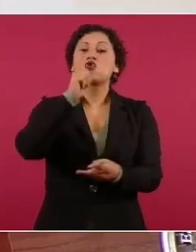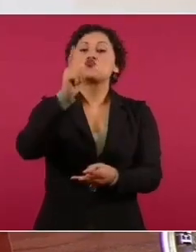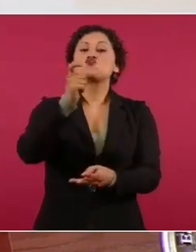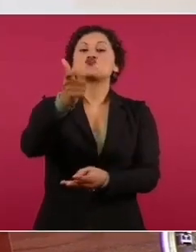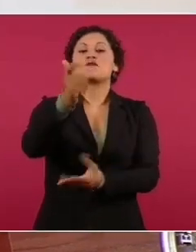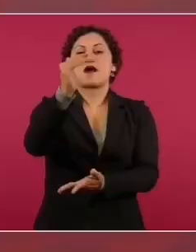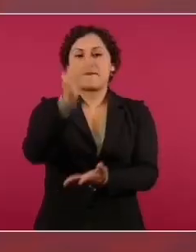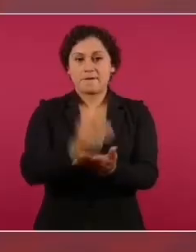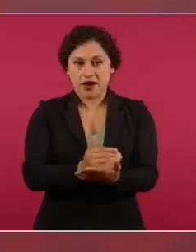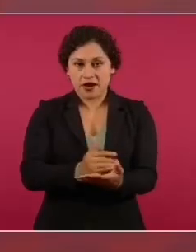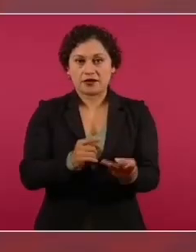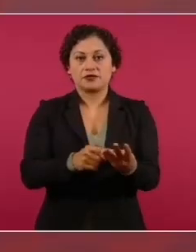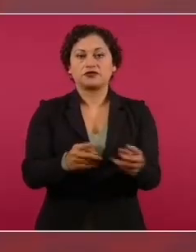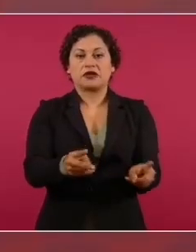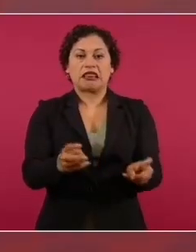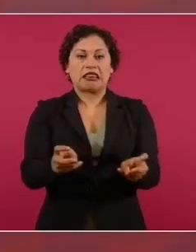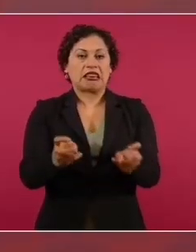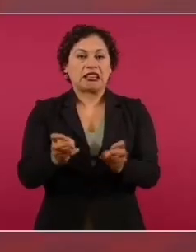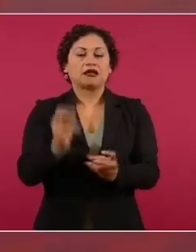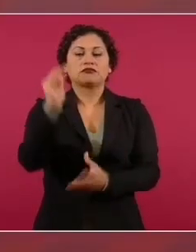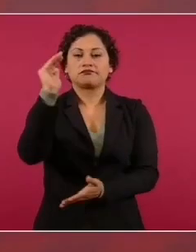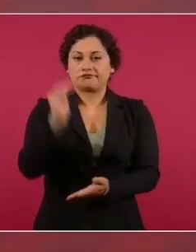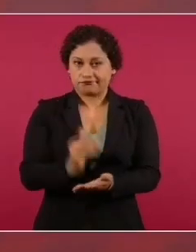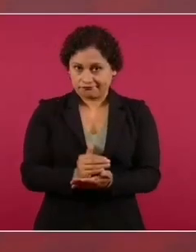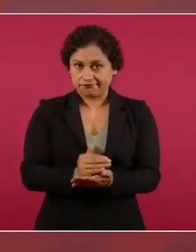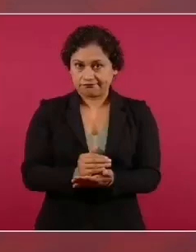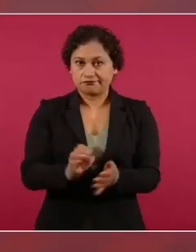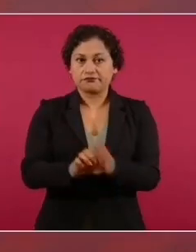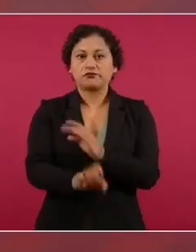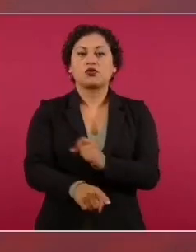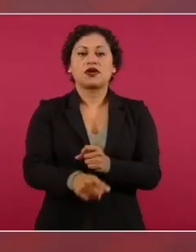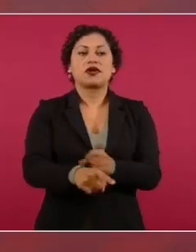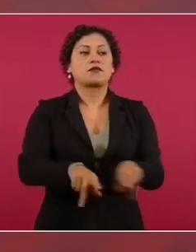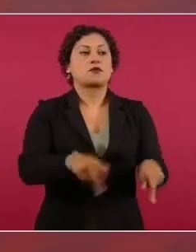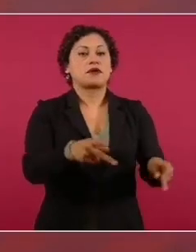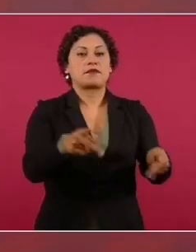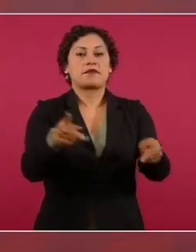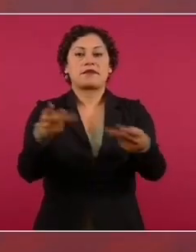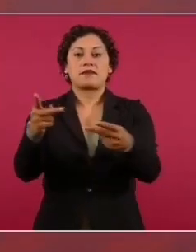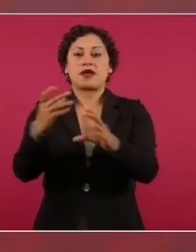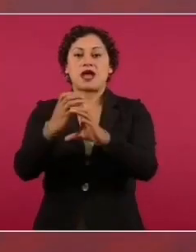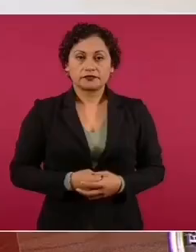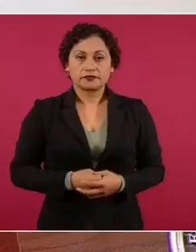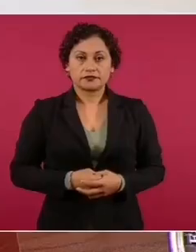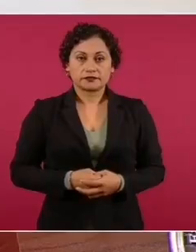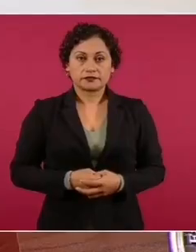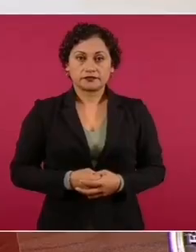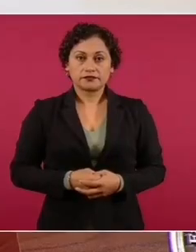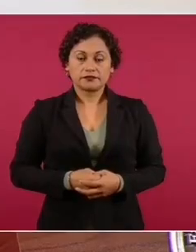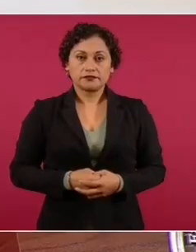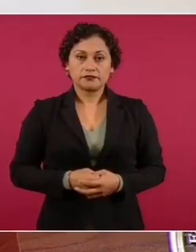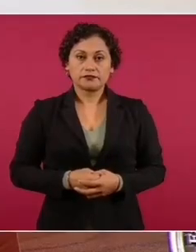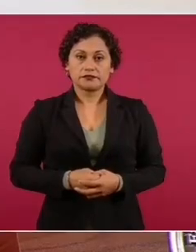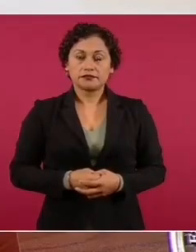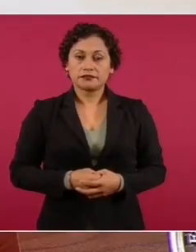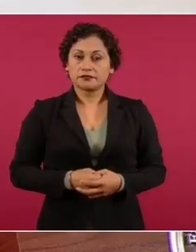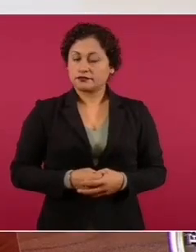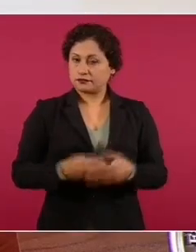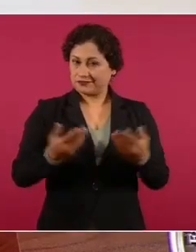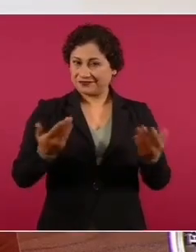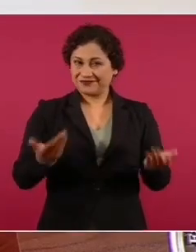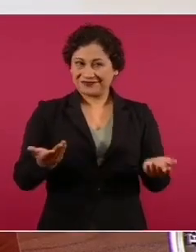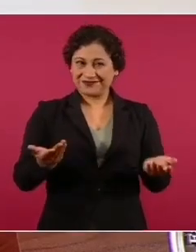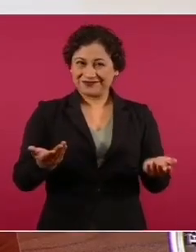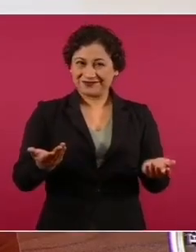menos robos de mercancías en las carreteras. O sea, sí,